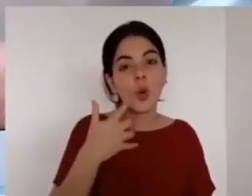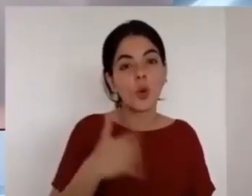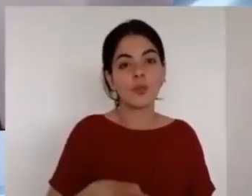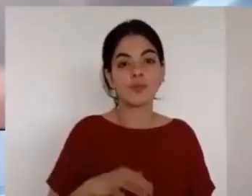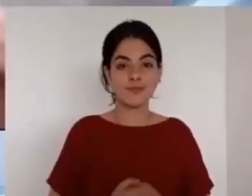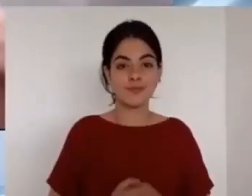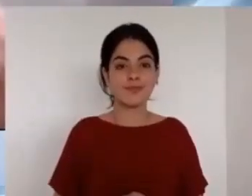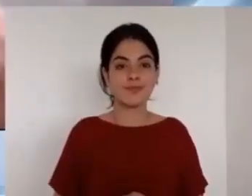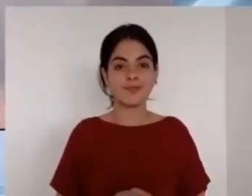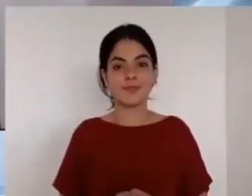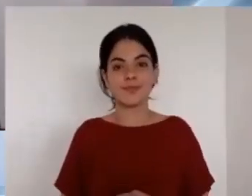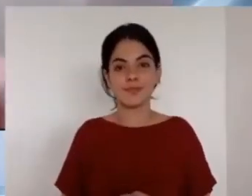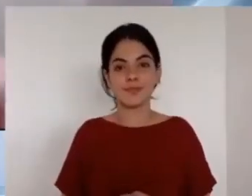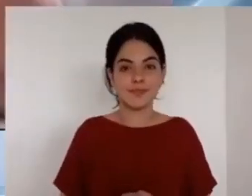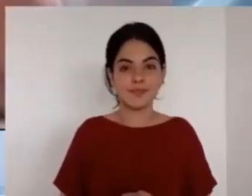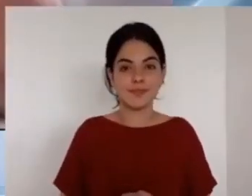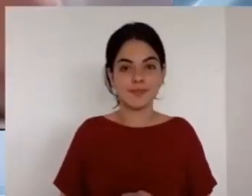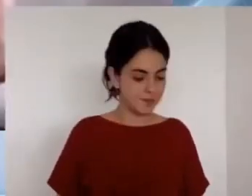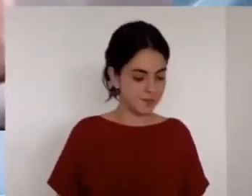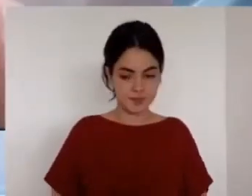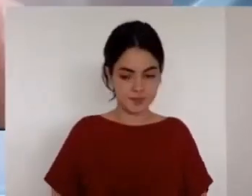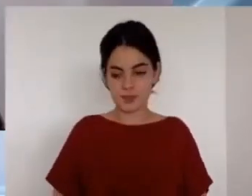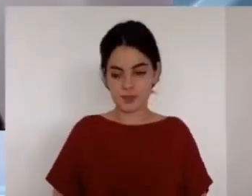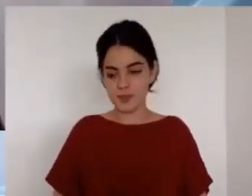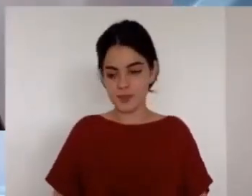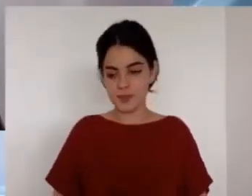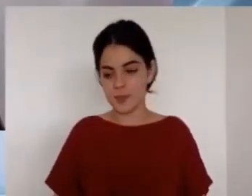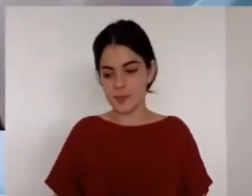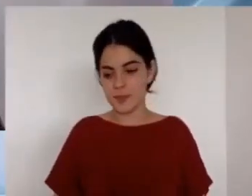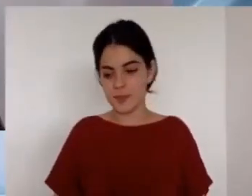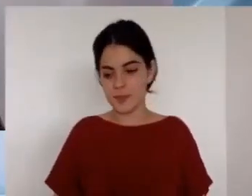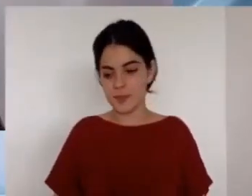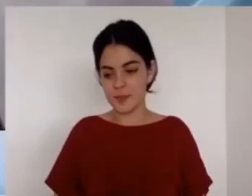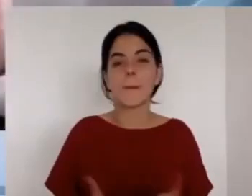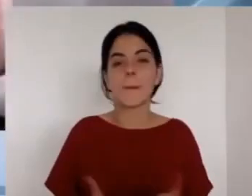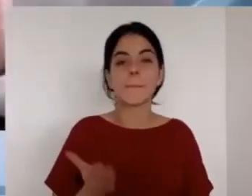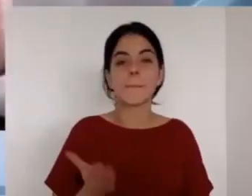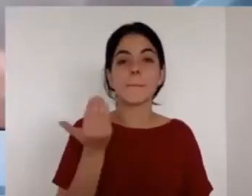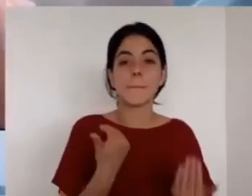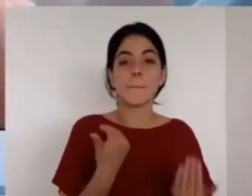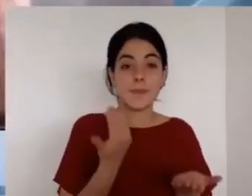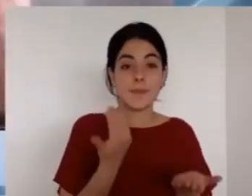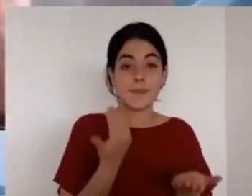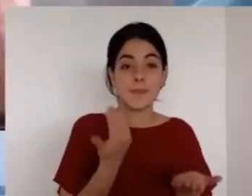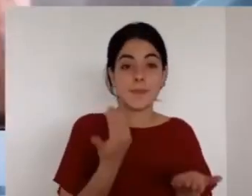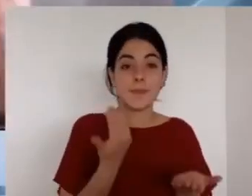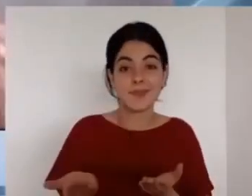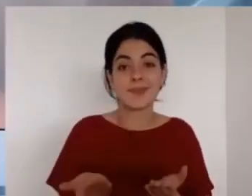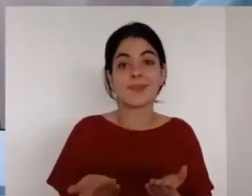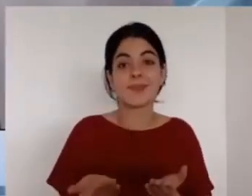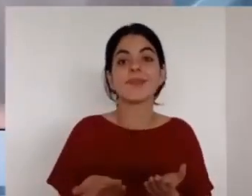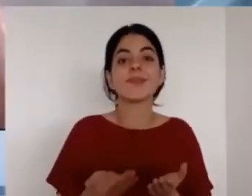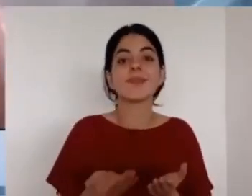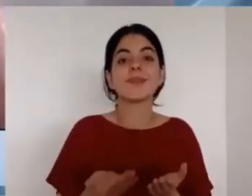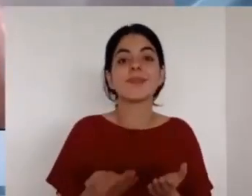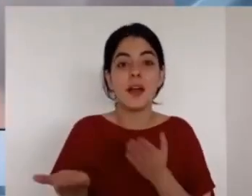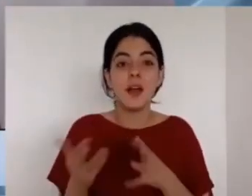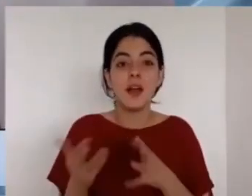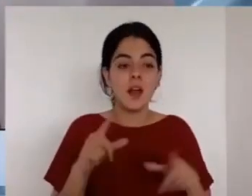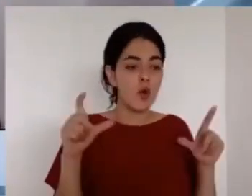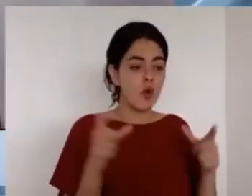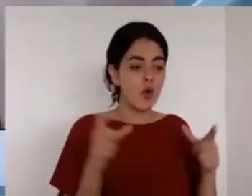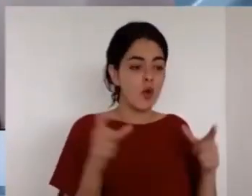lista de peticiones quejas oficiales relacionadas con sus deseos físicos y